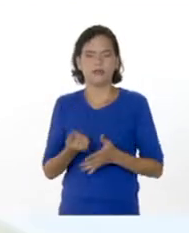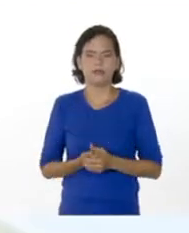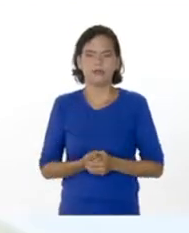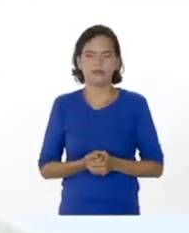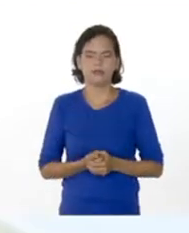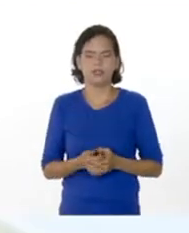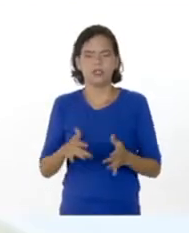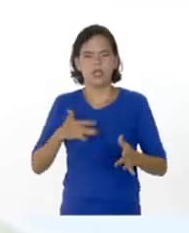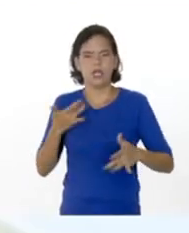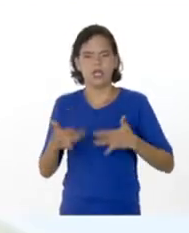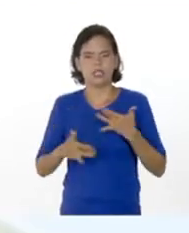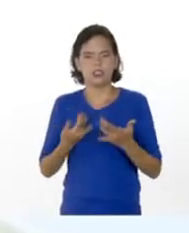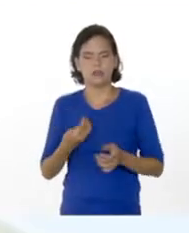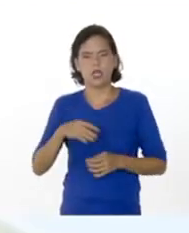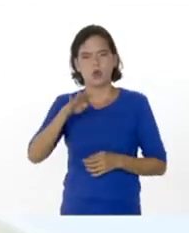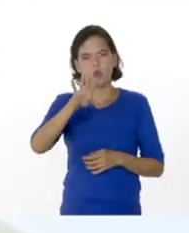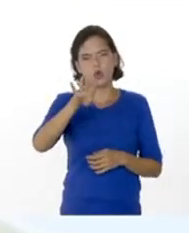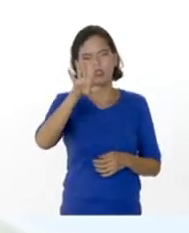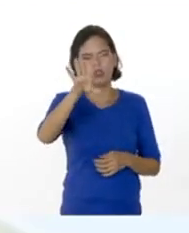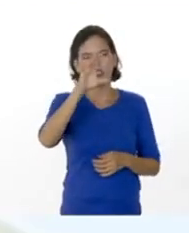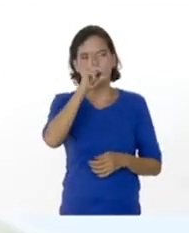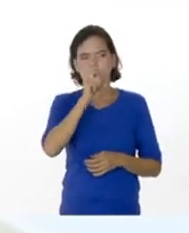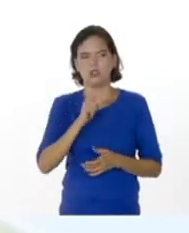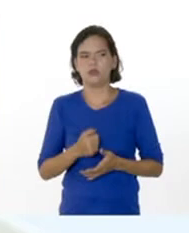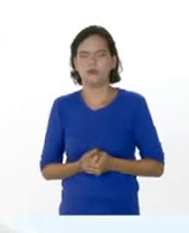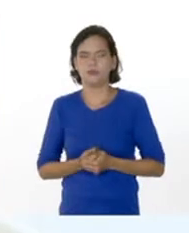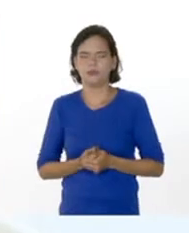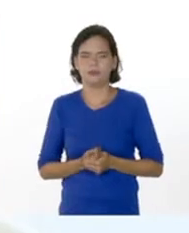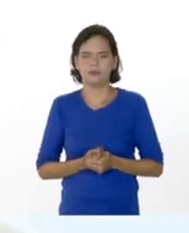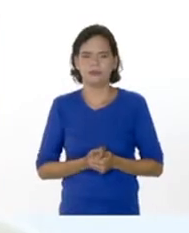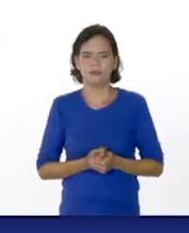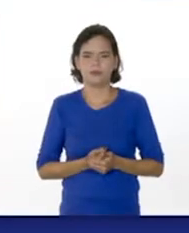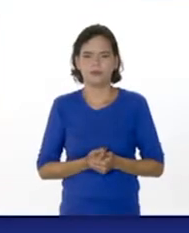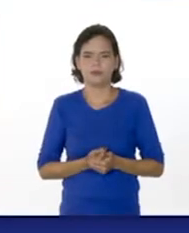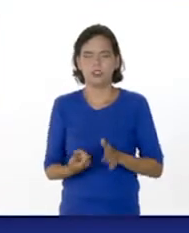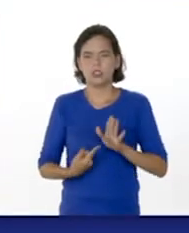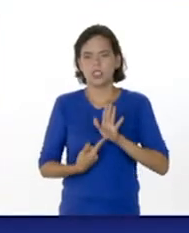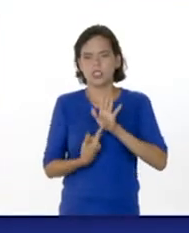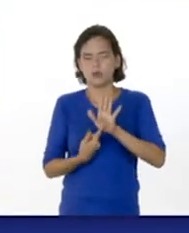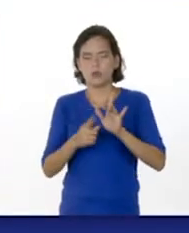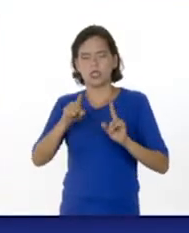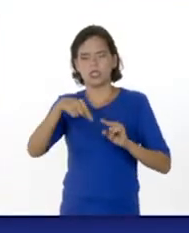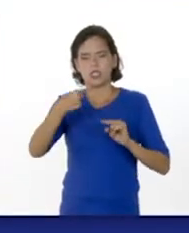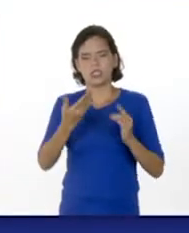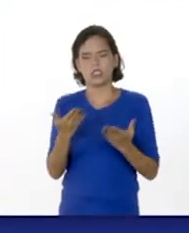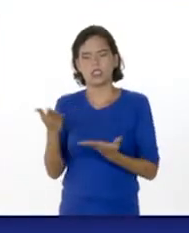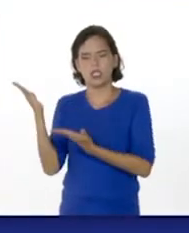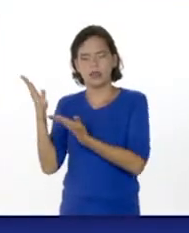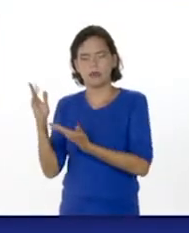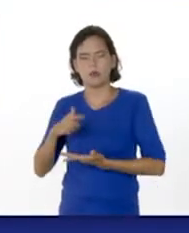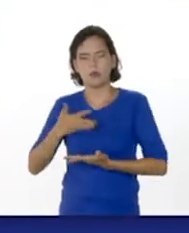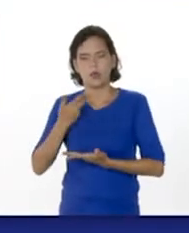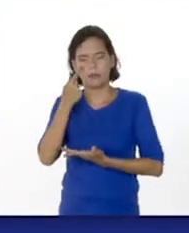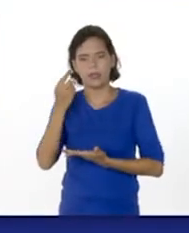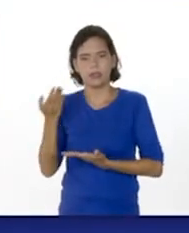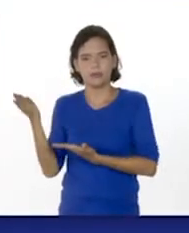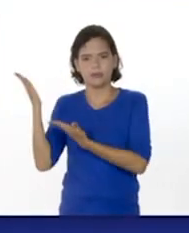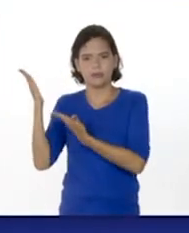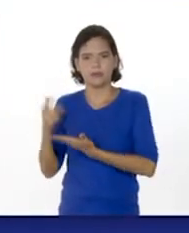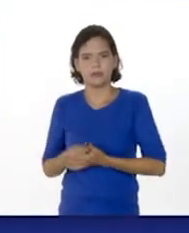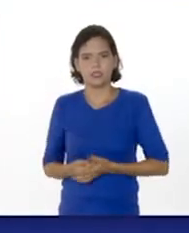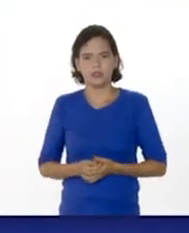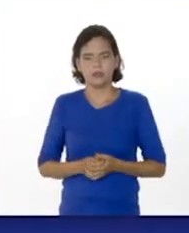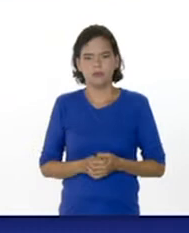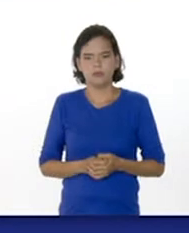Ahora vamos con las actividades para cuarto y quinto año. Se muestra en la siguiente lámina, como pueden observar en pantalla,